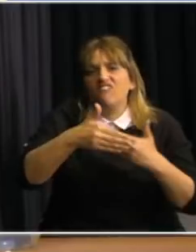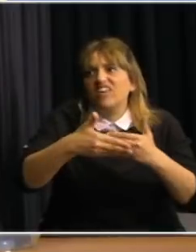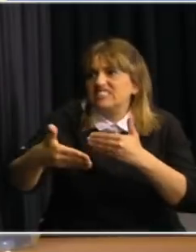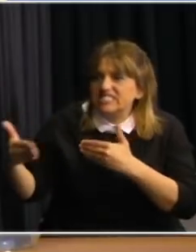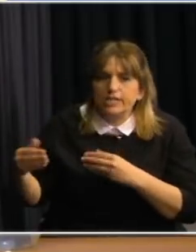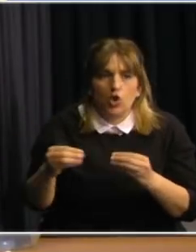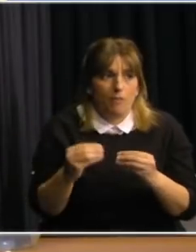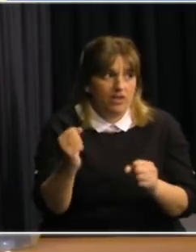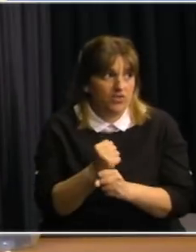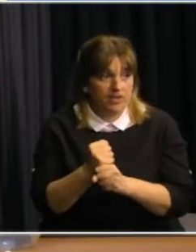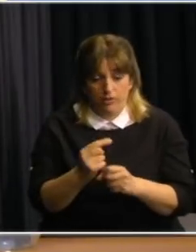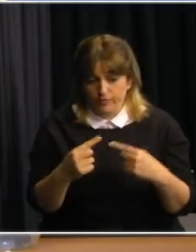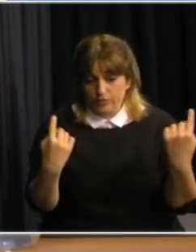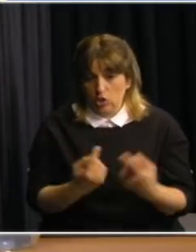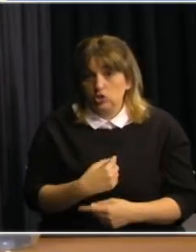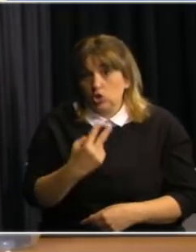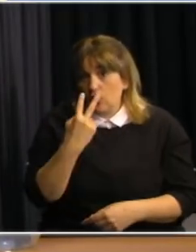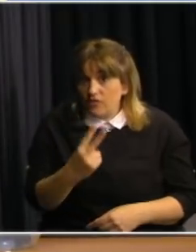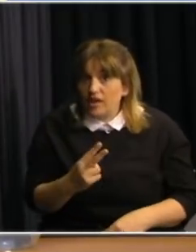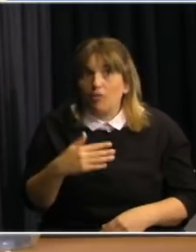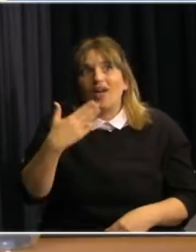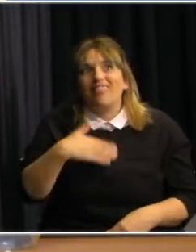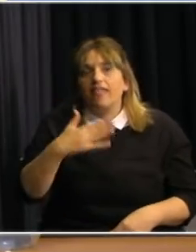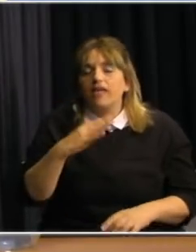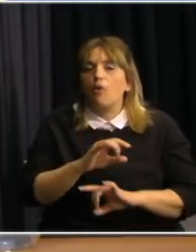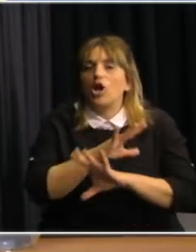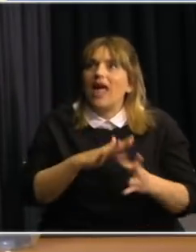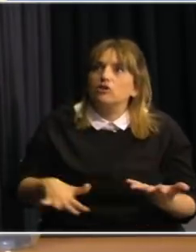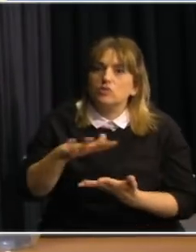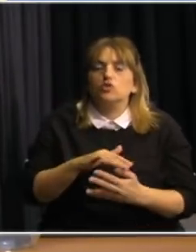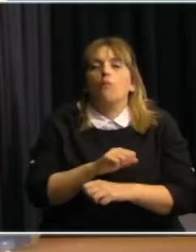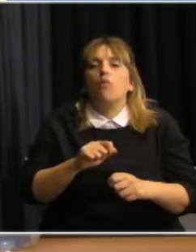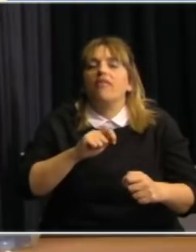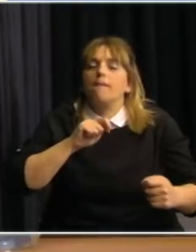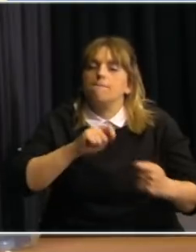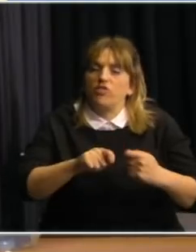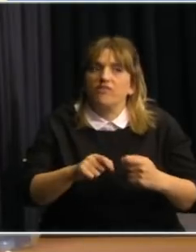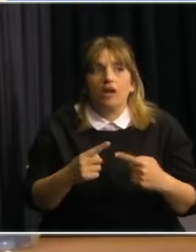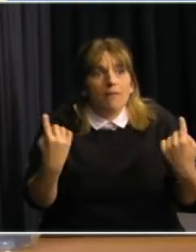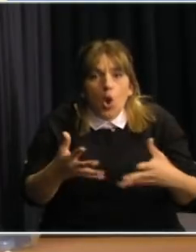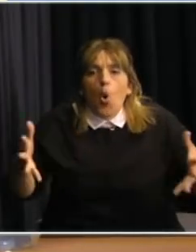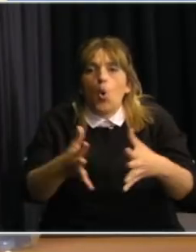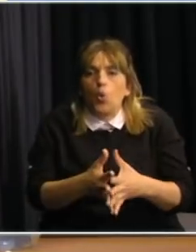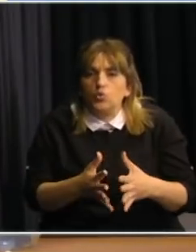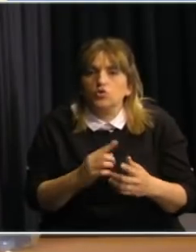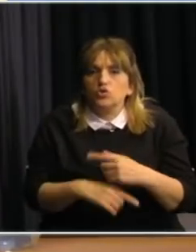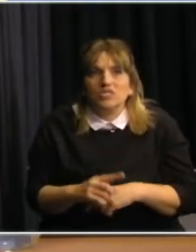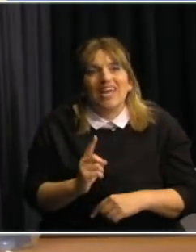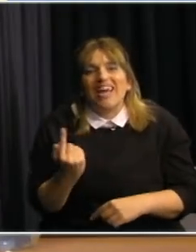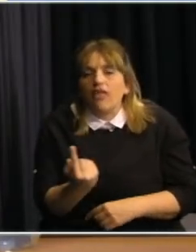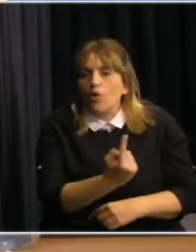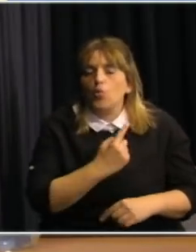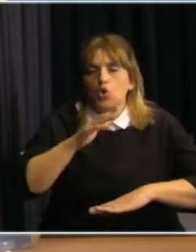trabajo. Si entendemos profundamente esta situación, la podemos cambiar todos juntos, volviéndonos portavoces